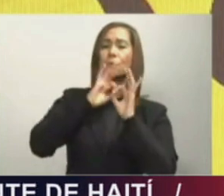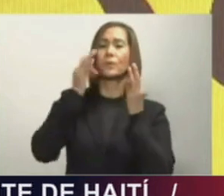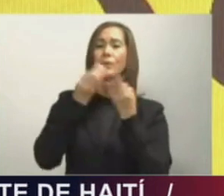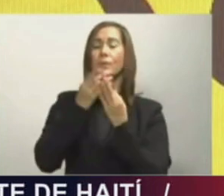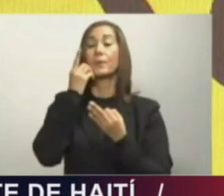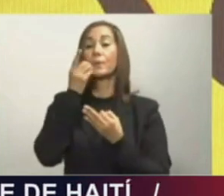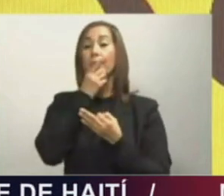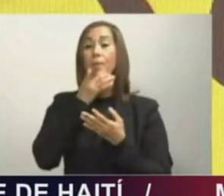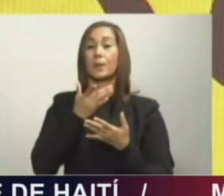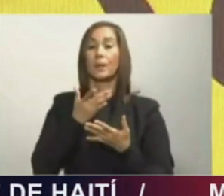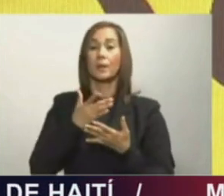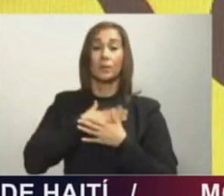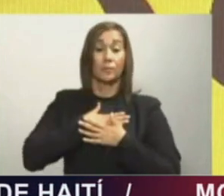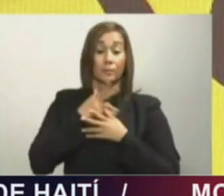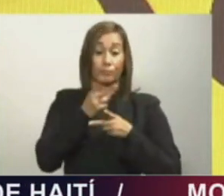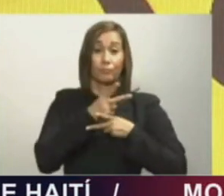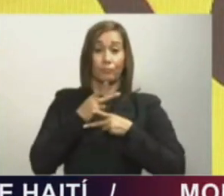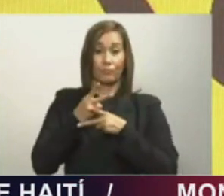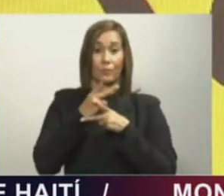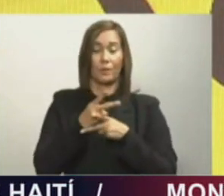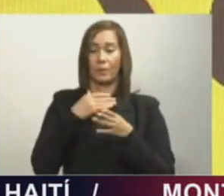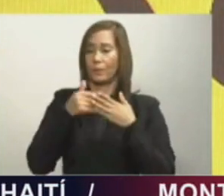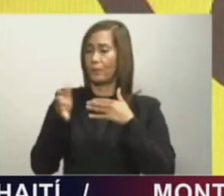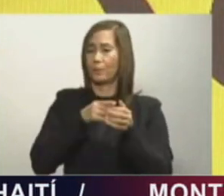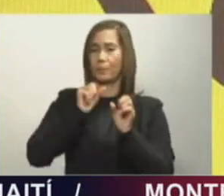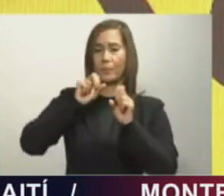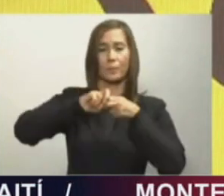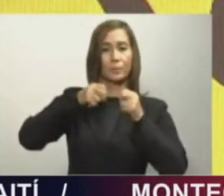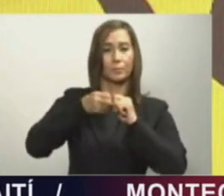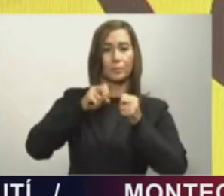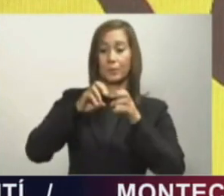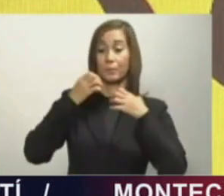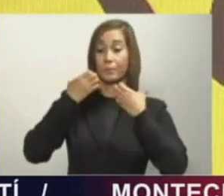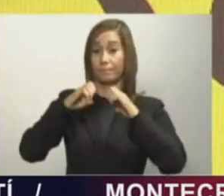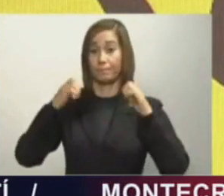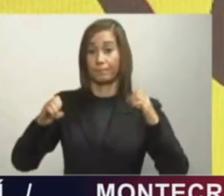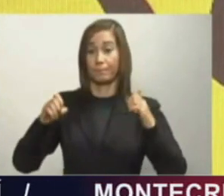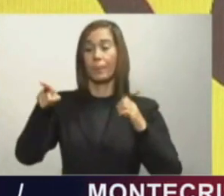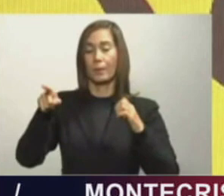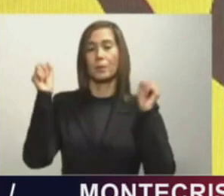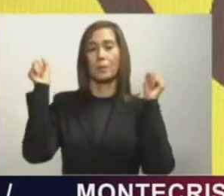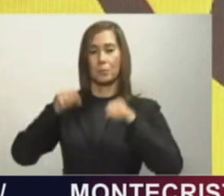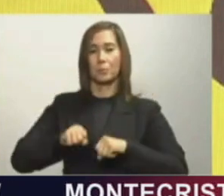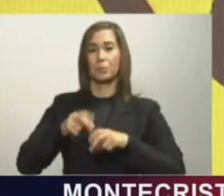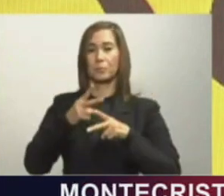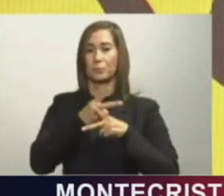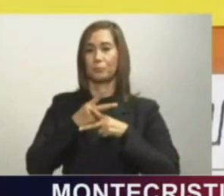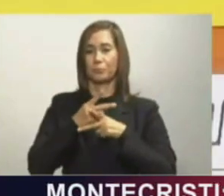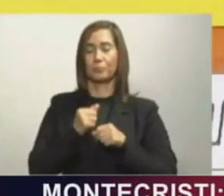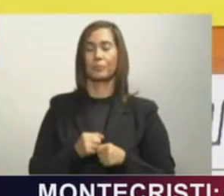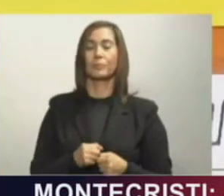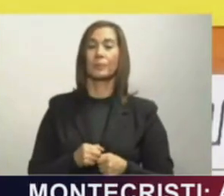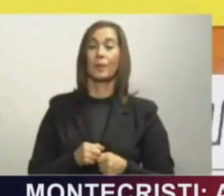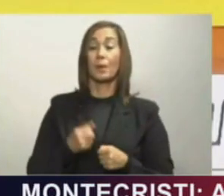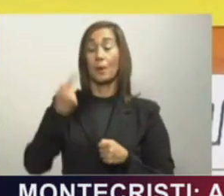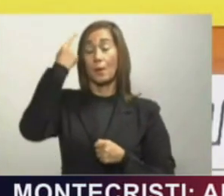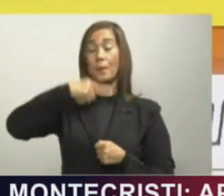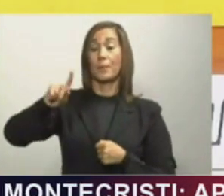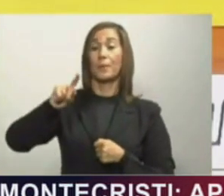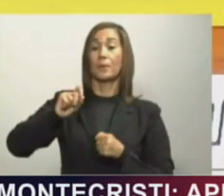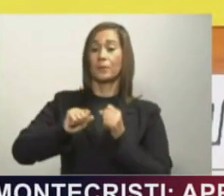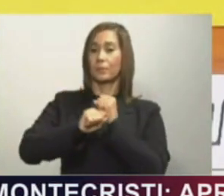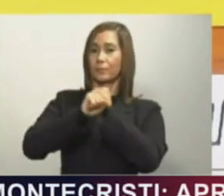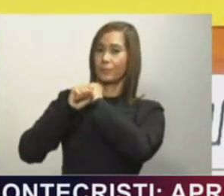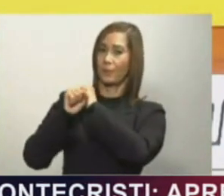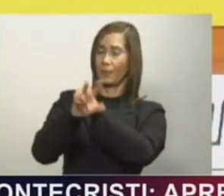protegida ante cualquier situación de emergencia. Por eso lanzamos Súperate. Esta, amigas y amigos,